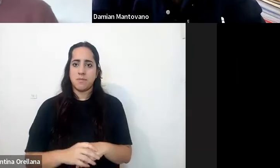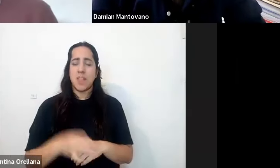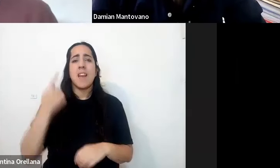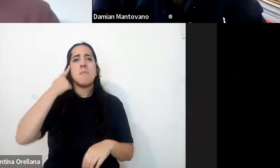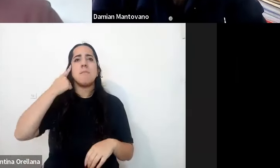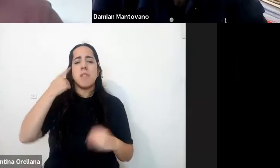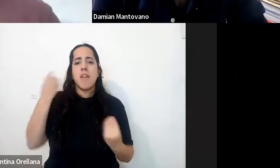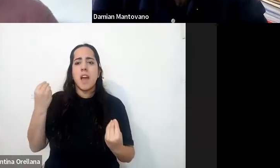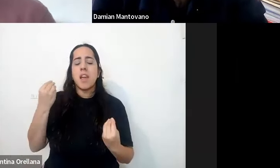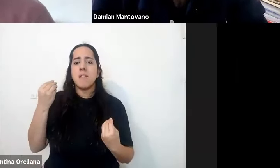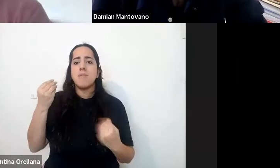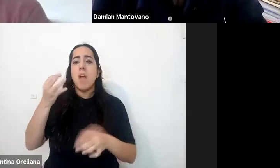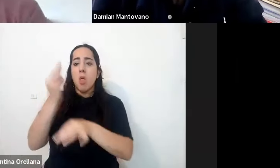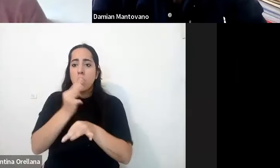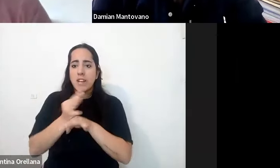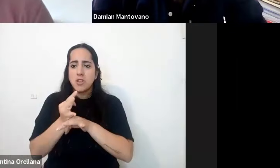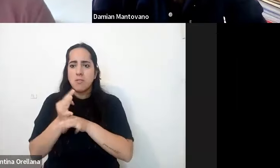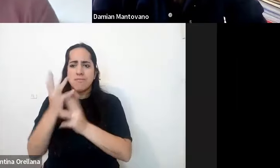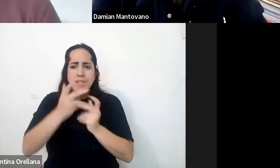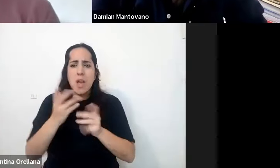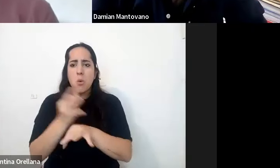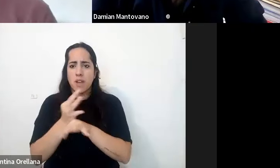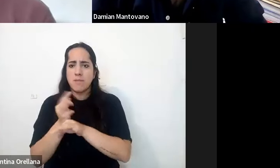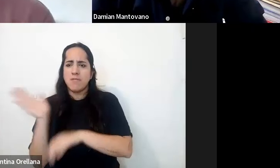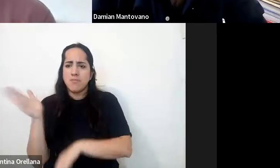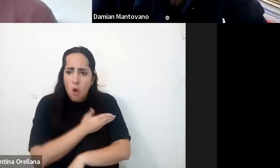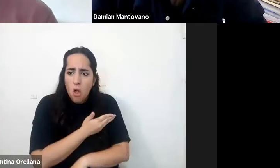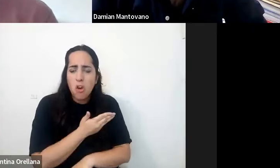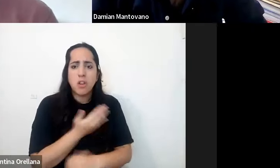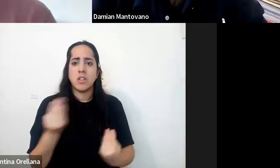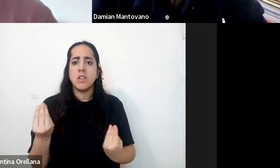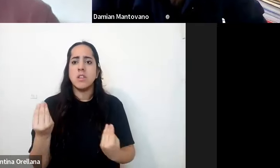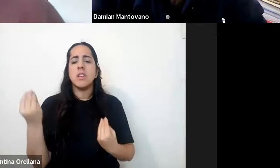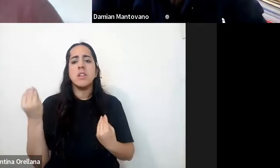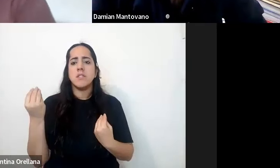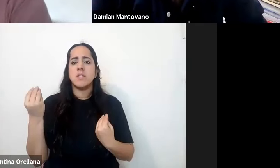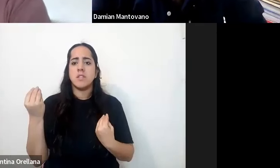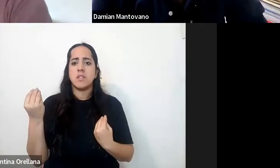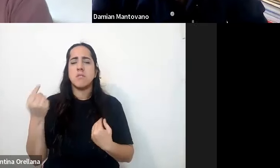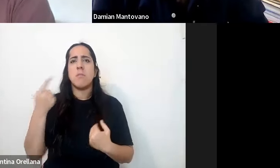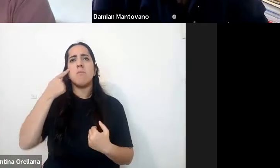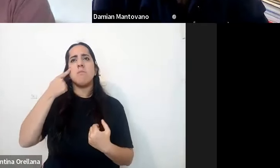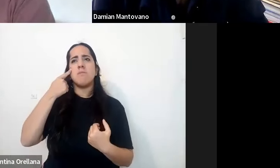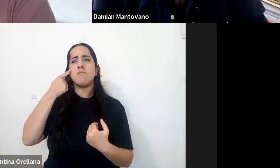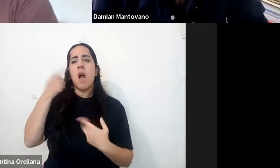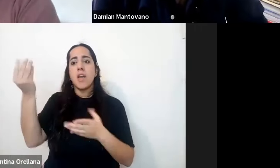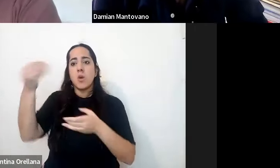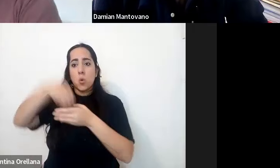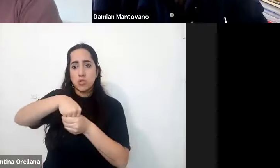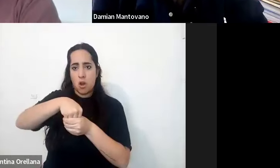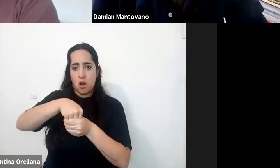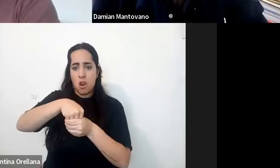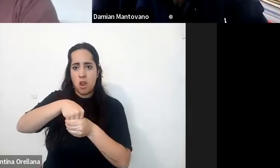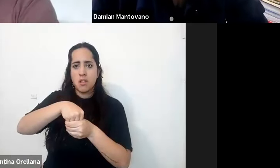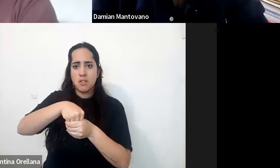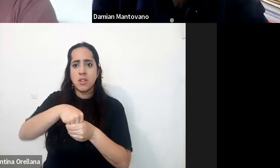que todo el sistema educativo está bajo el paradigma y el paraguas de una mirada inclusiva pero